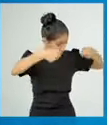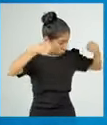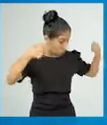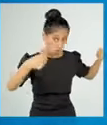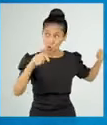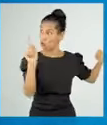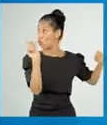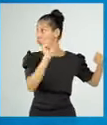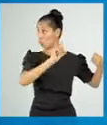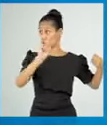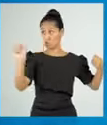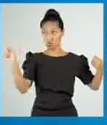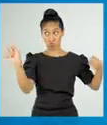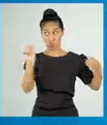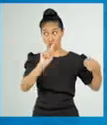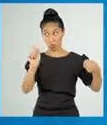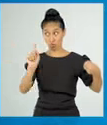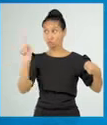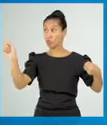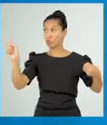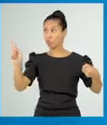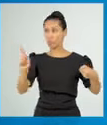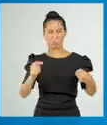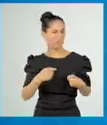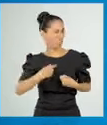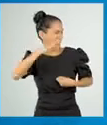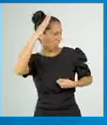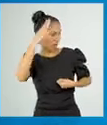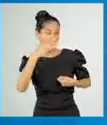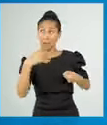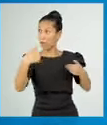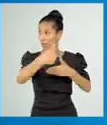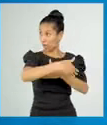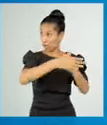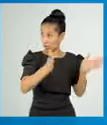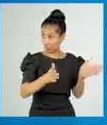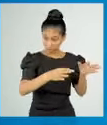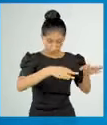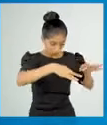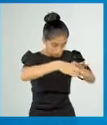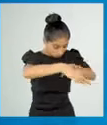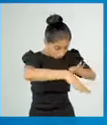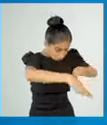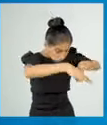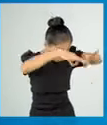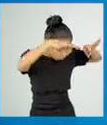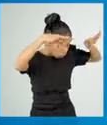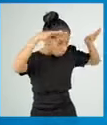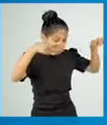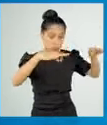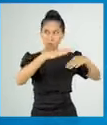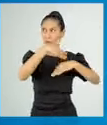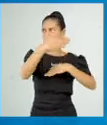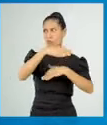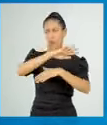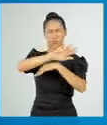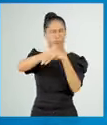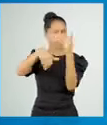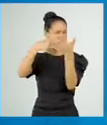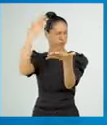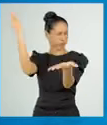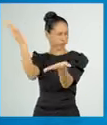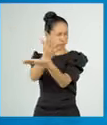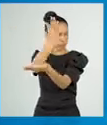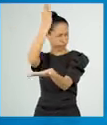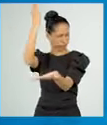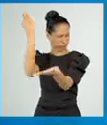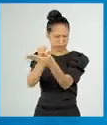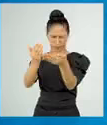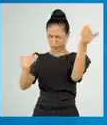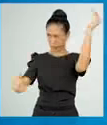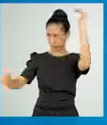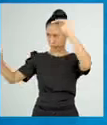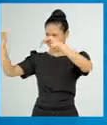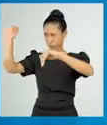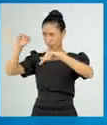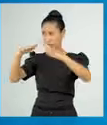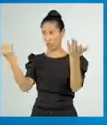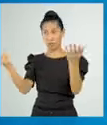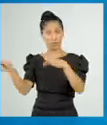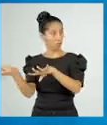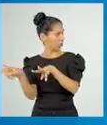lo hicieras, los males se esparcirían por toda la tierra. Colmada de favores, la agraciada mujer